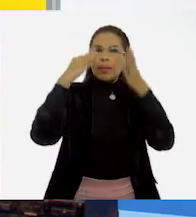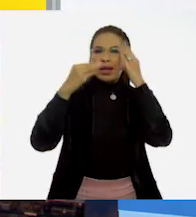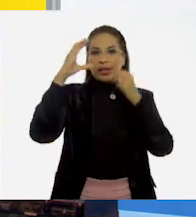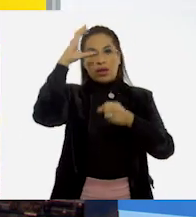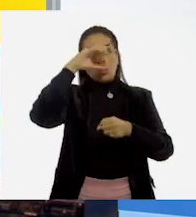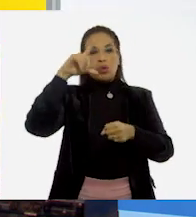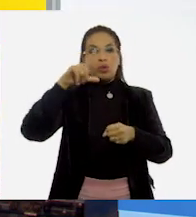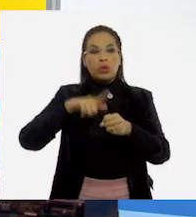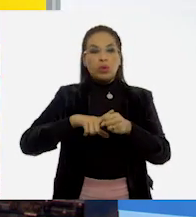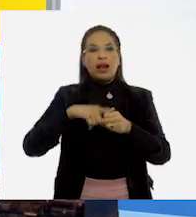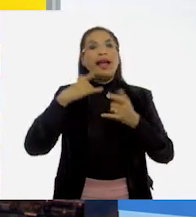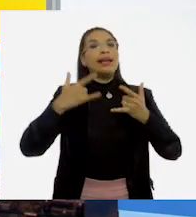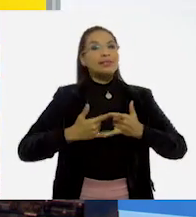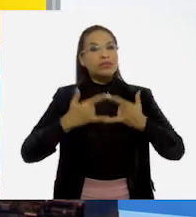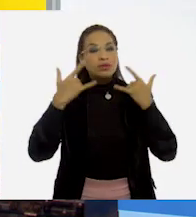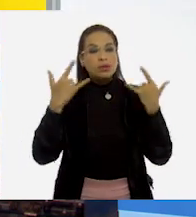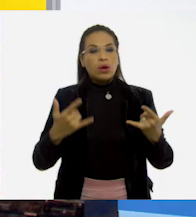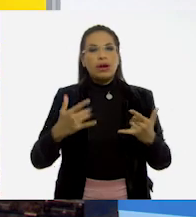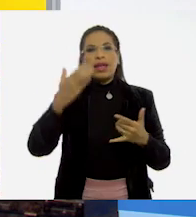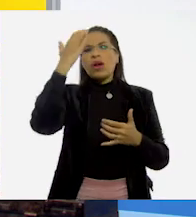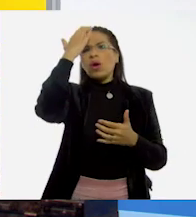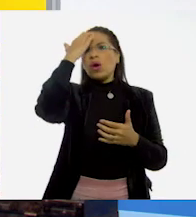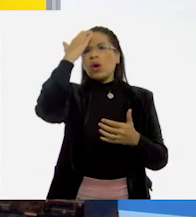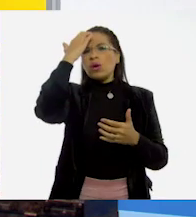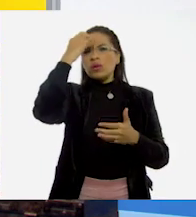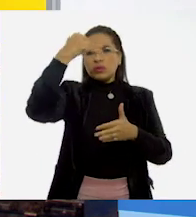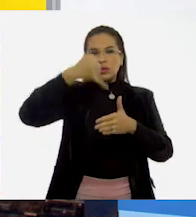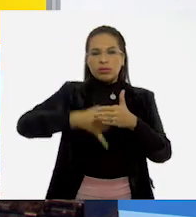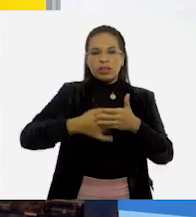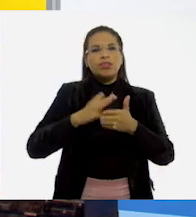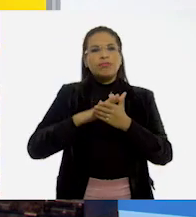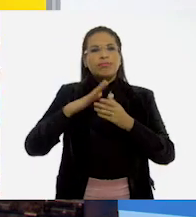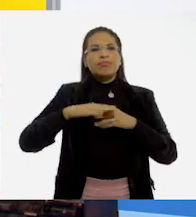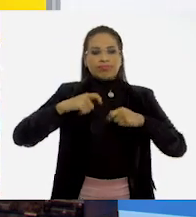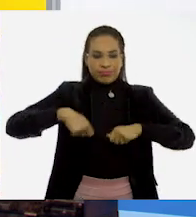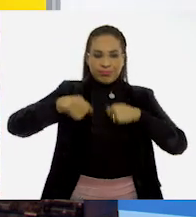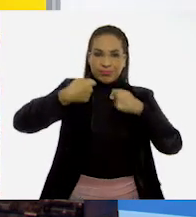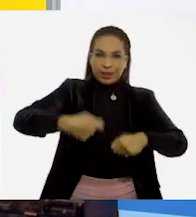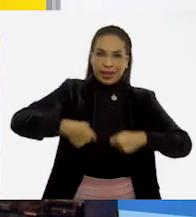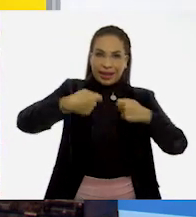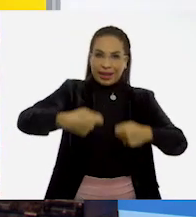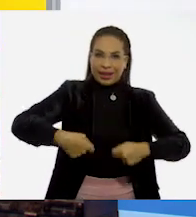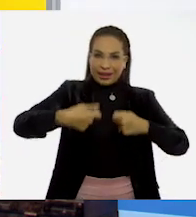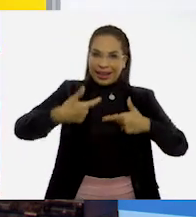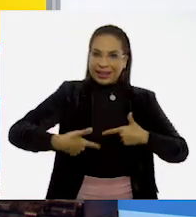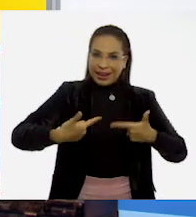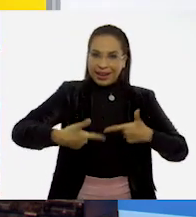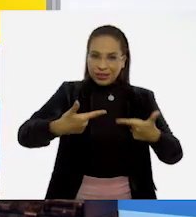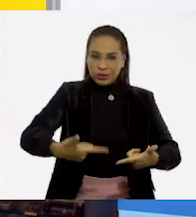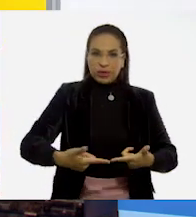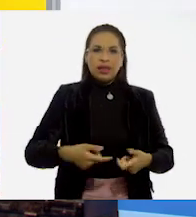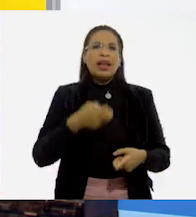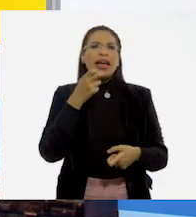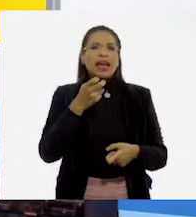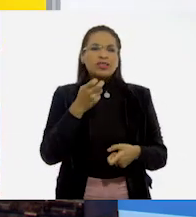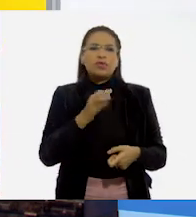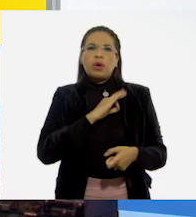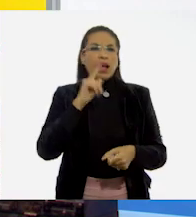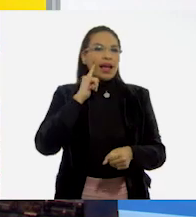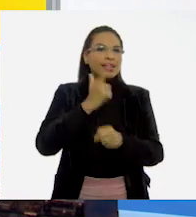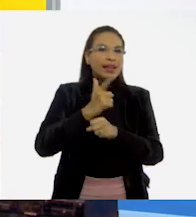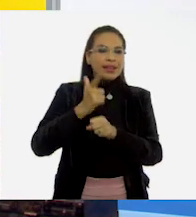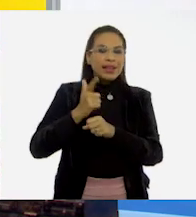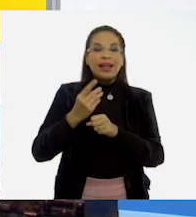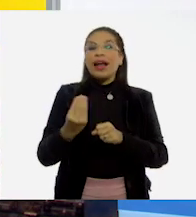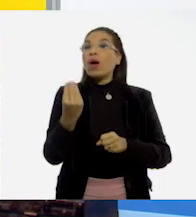cultura, su historia y sus conocimientos han ido transmitiéndose de generación en generación. Y esto lo podemos identificar en